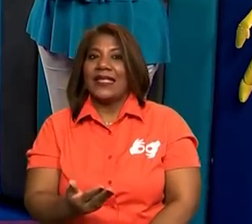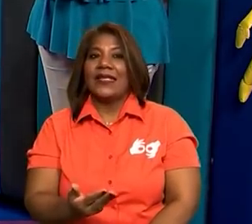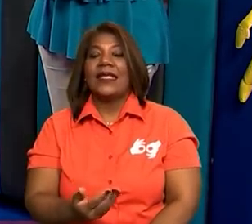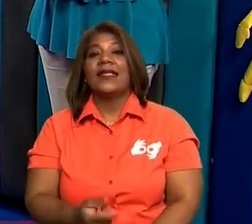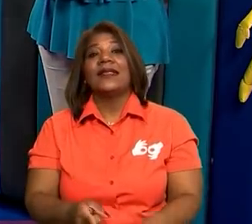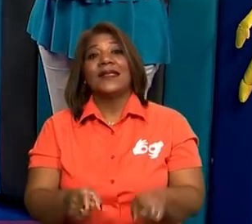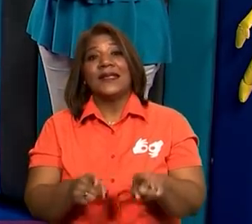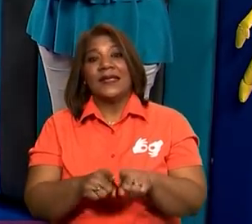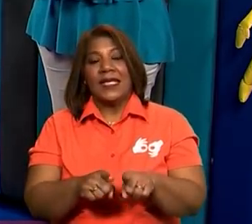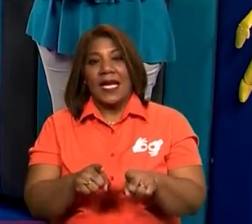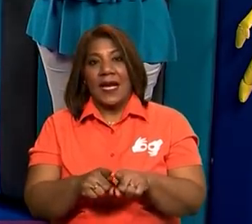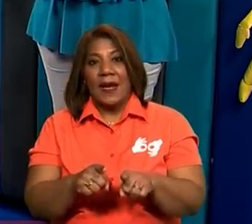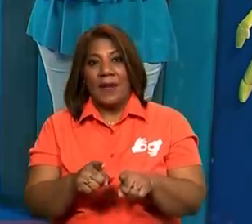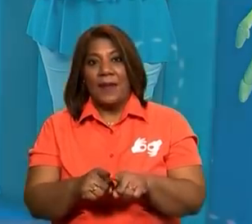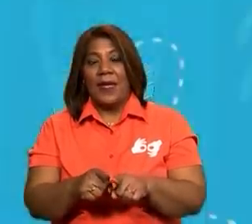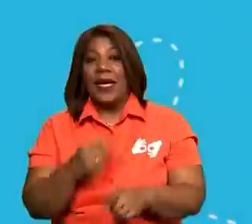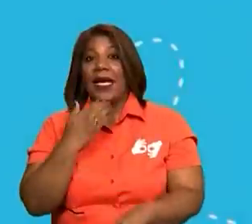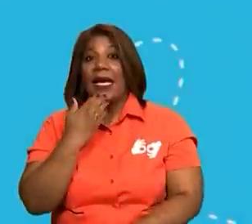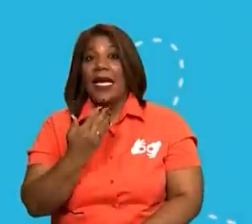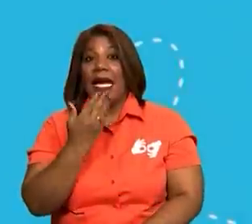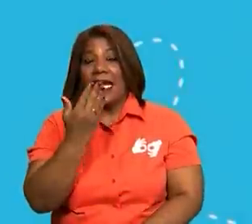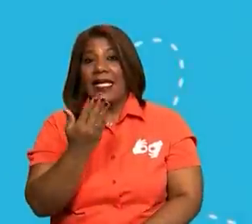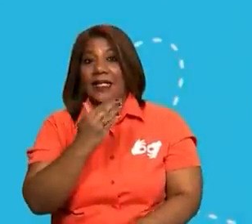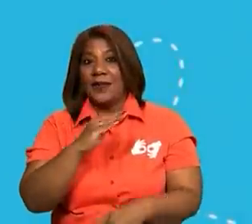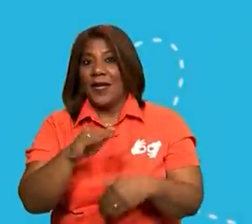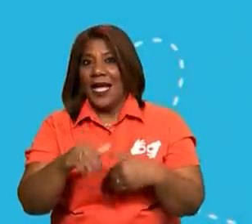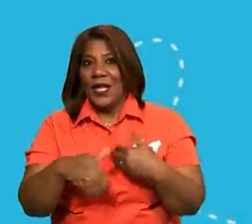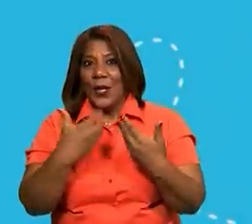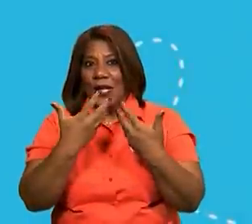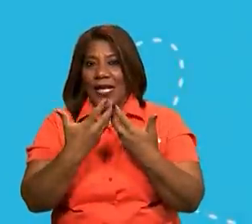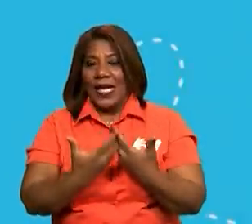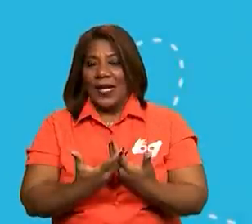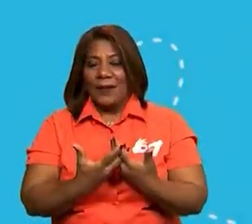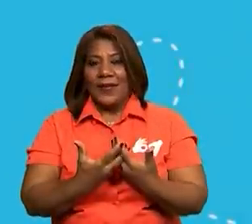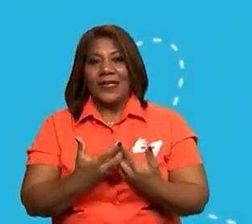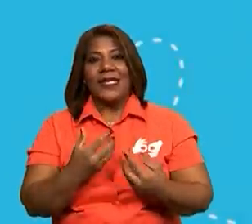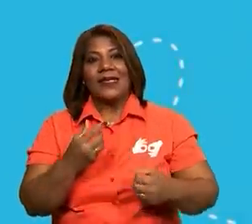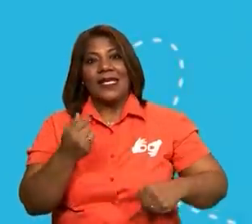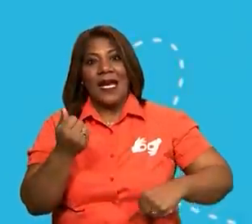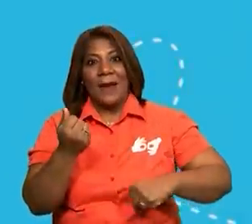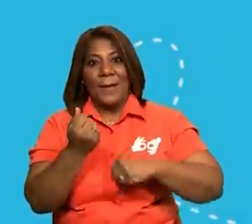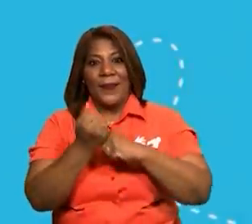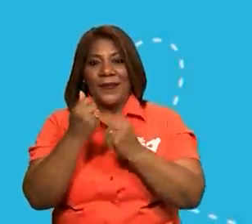Y también tenemos que agradecer a todas las empresas que apoyan este proyecto.